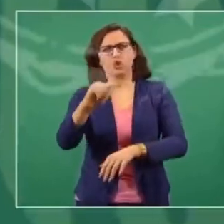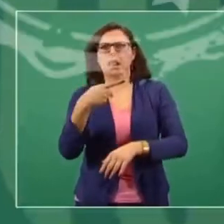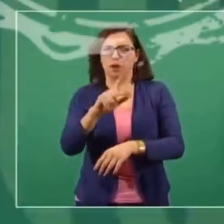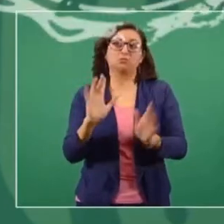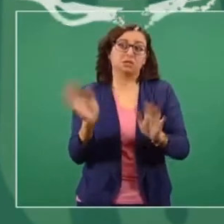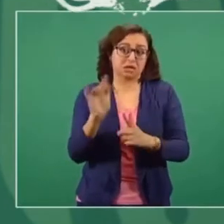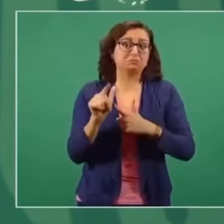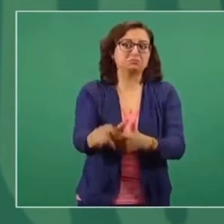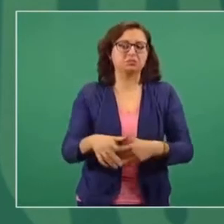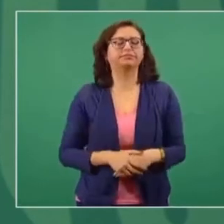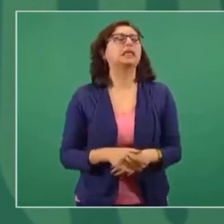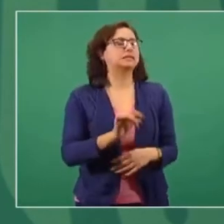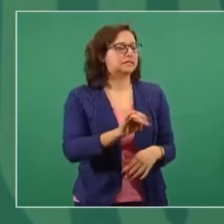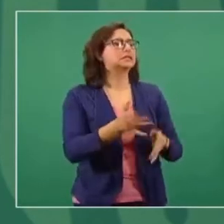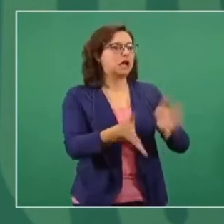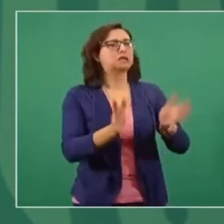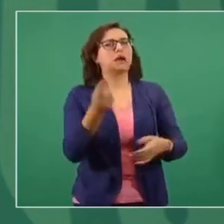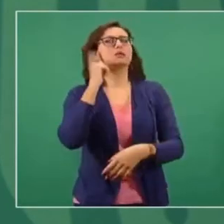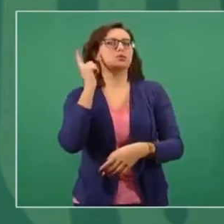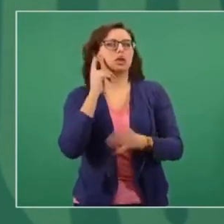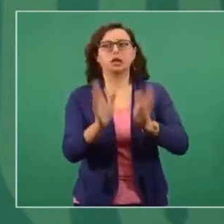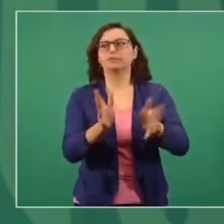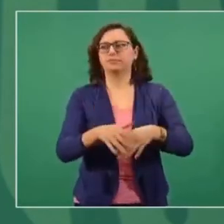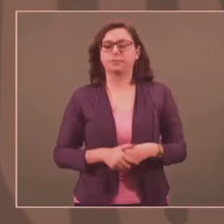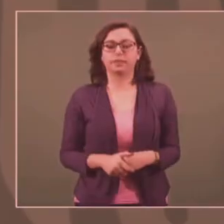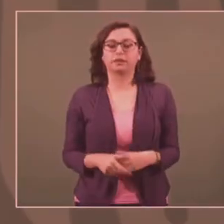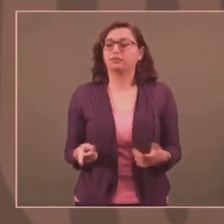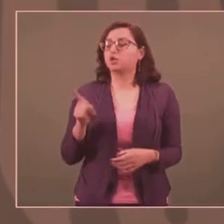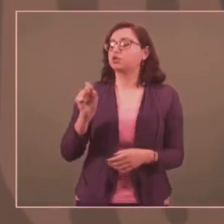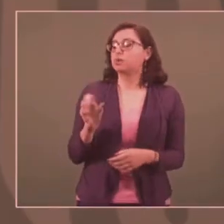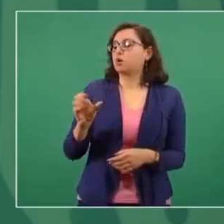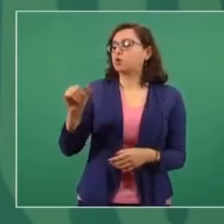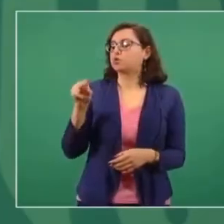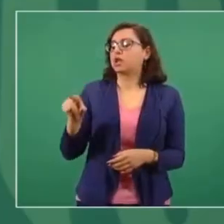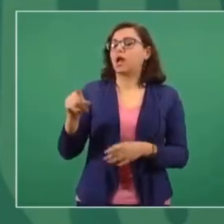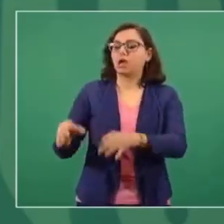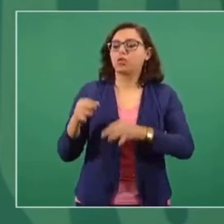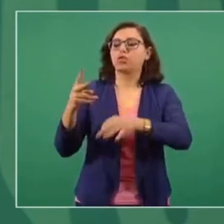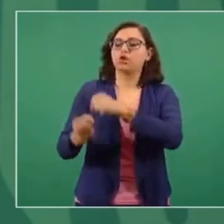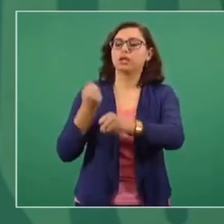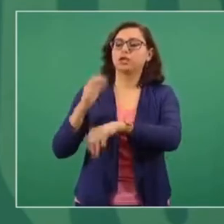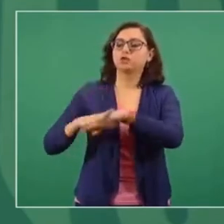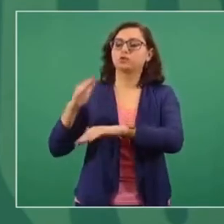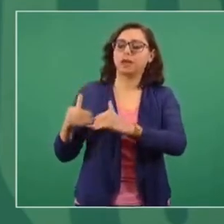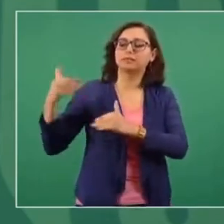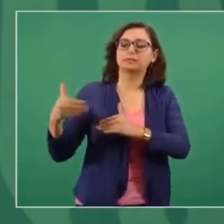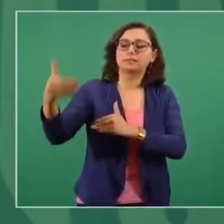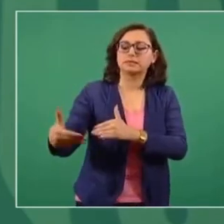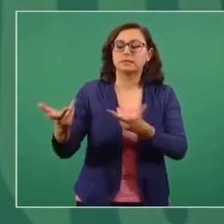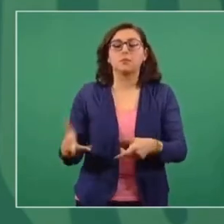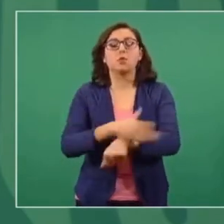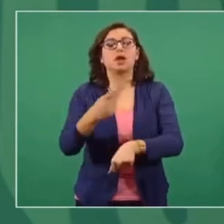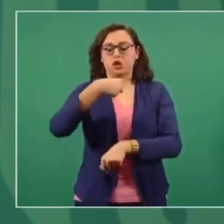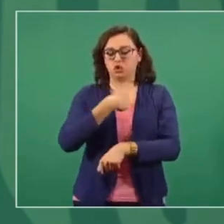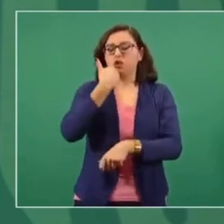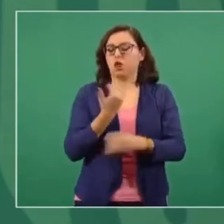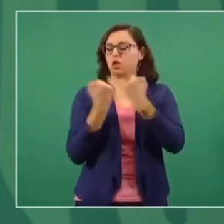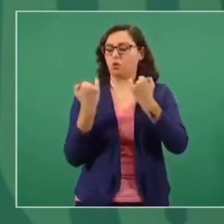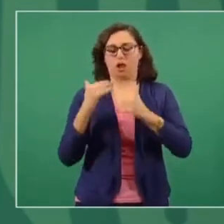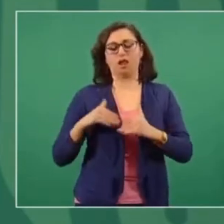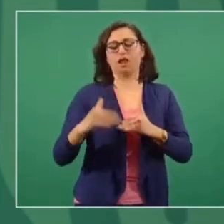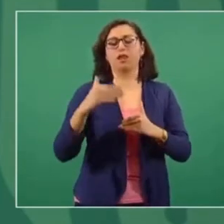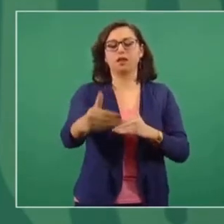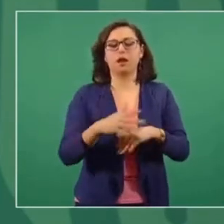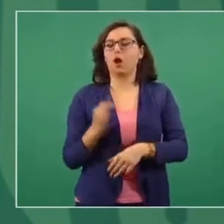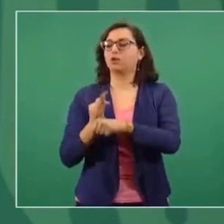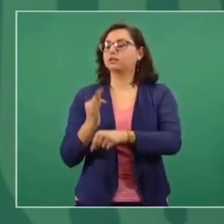Ya escuché eso también, de que si se amplía el periodo de dos años del presidente de la Corte es porque yo quiero reelegirme, que